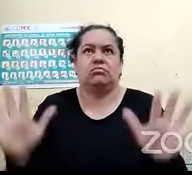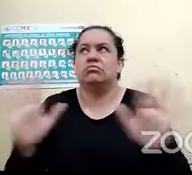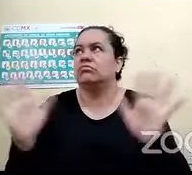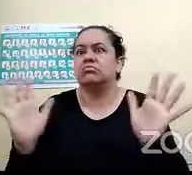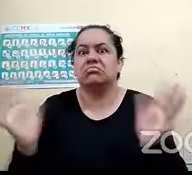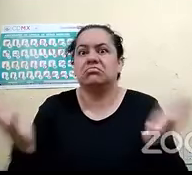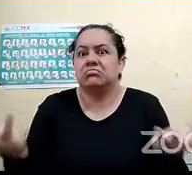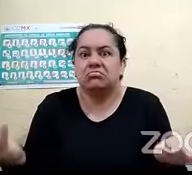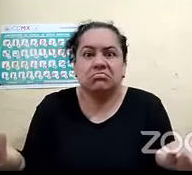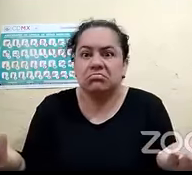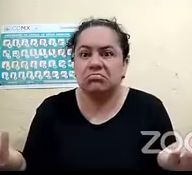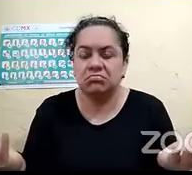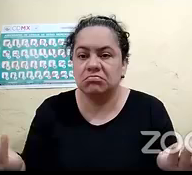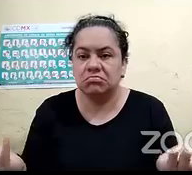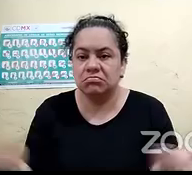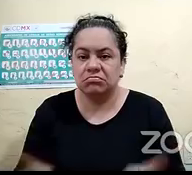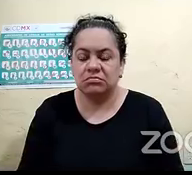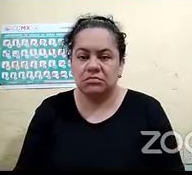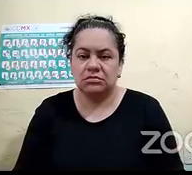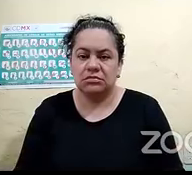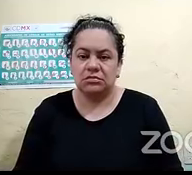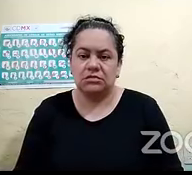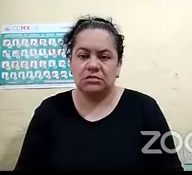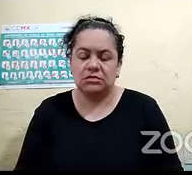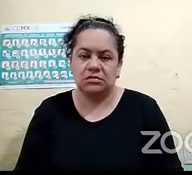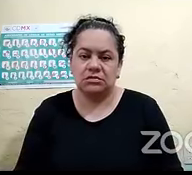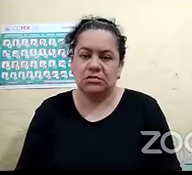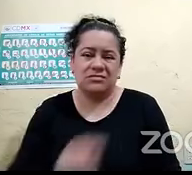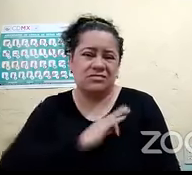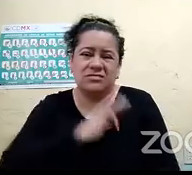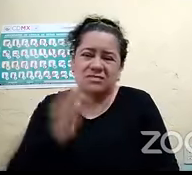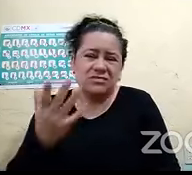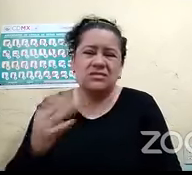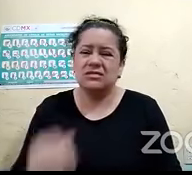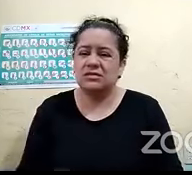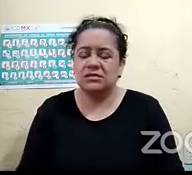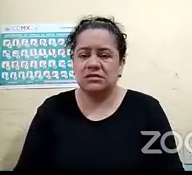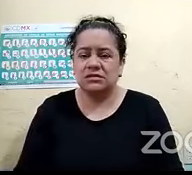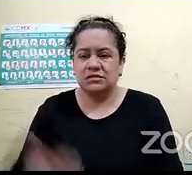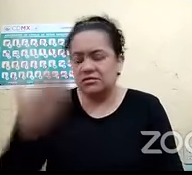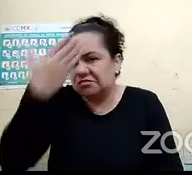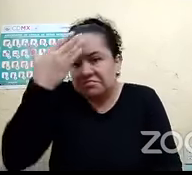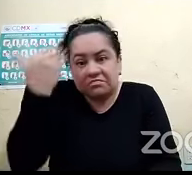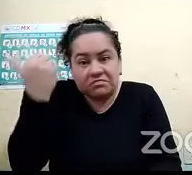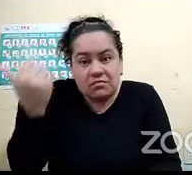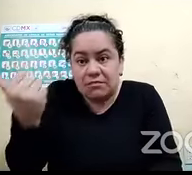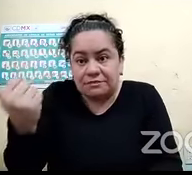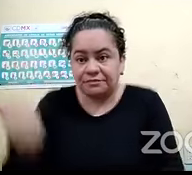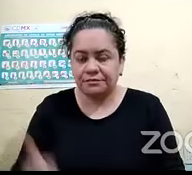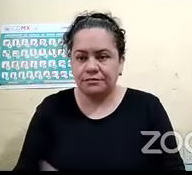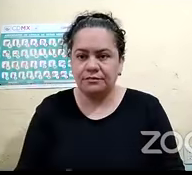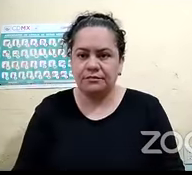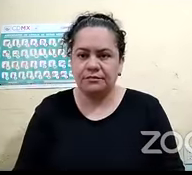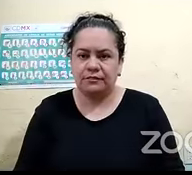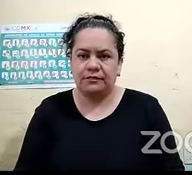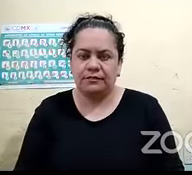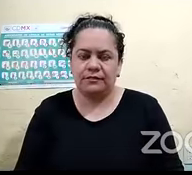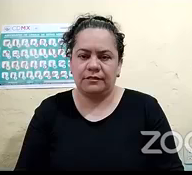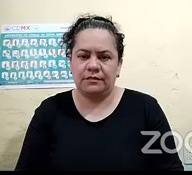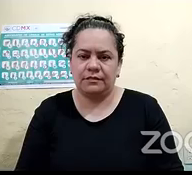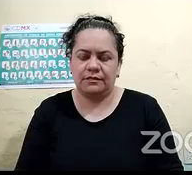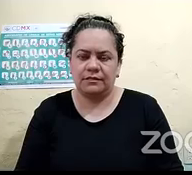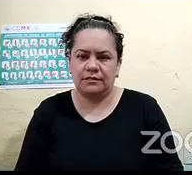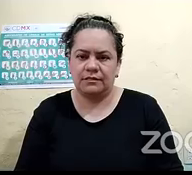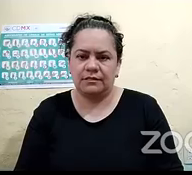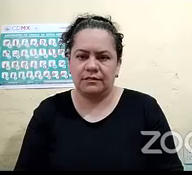puedes leer lo que sabías o lo que podías leer y ni sabes lo que hay para ti. Y entonces ahí